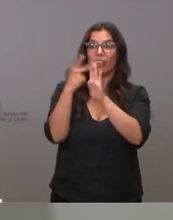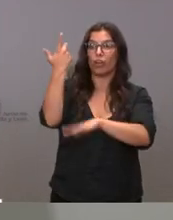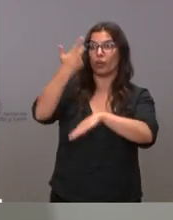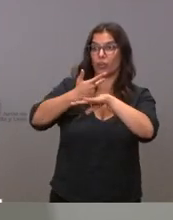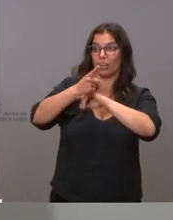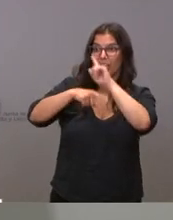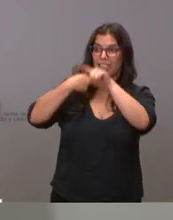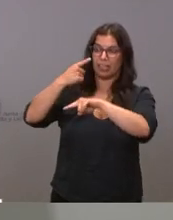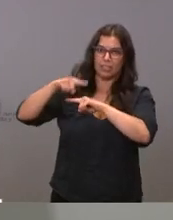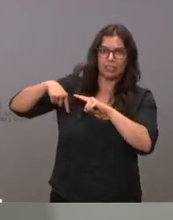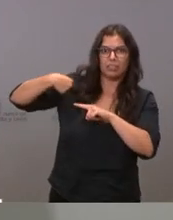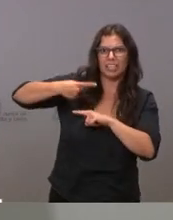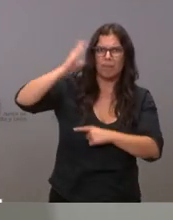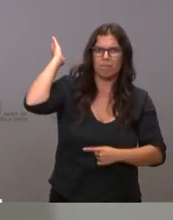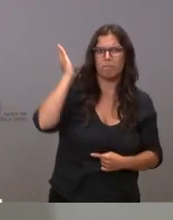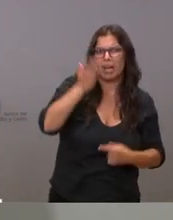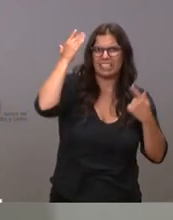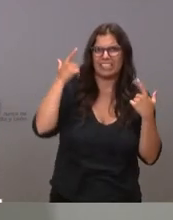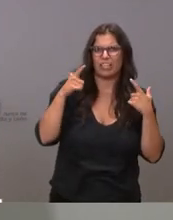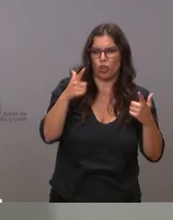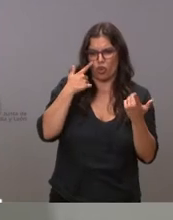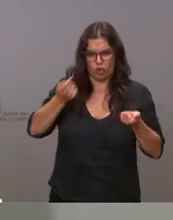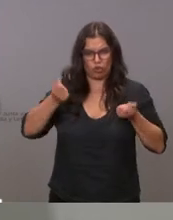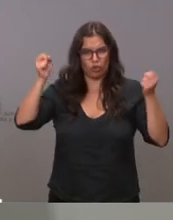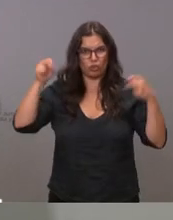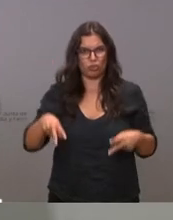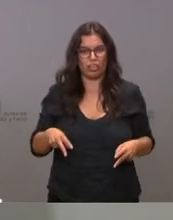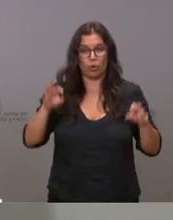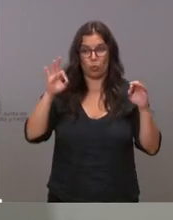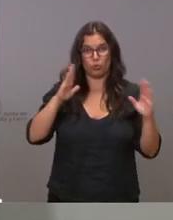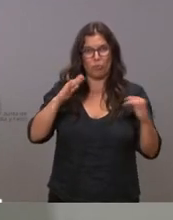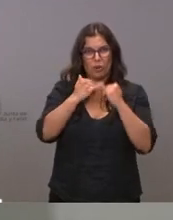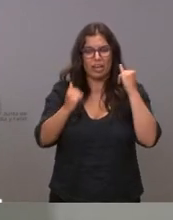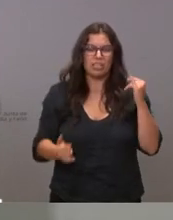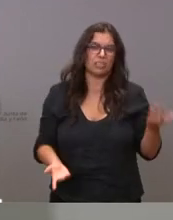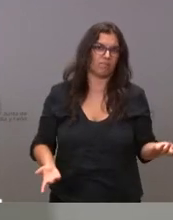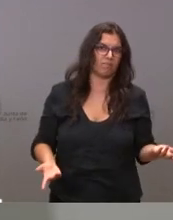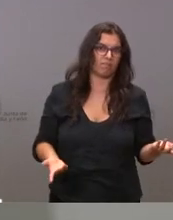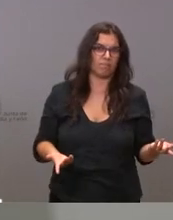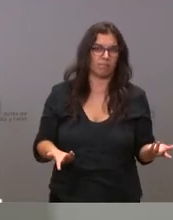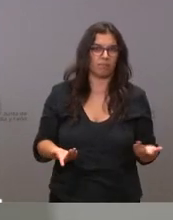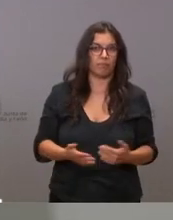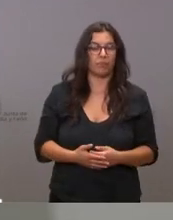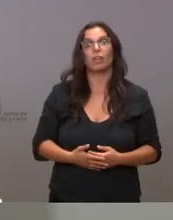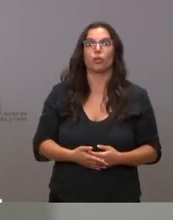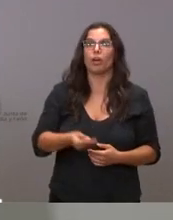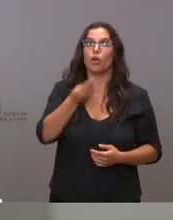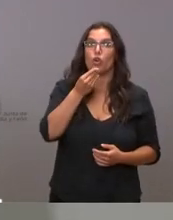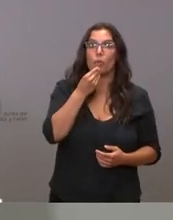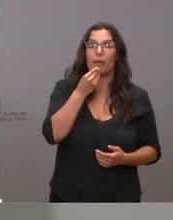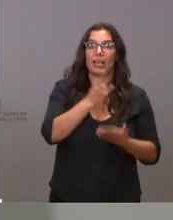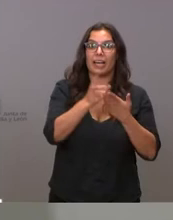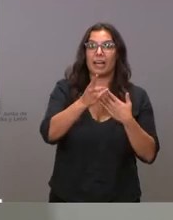un daño incontrolado a todo un sector en mitad de una crisis como esta entonces el consumo de carne es bueno